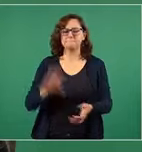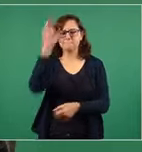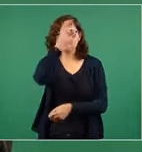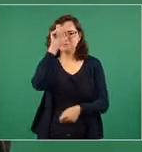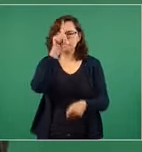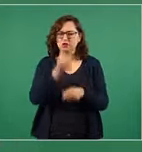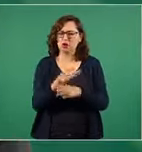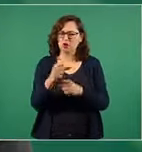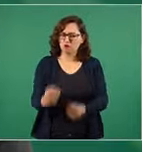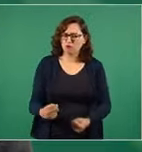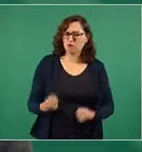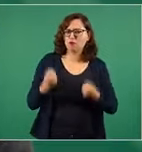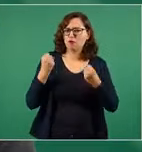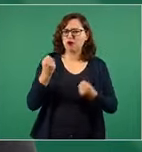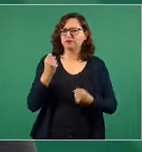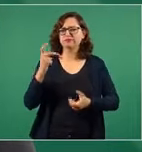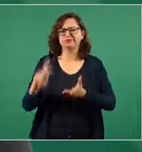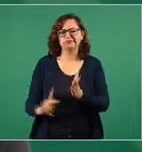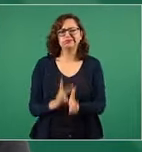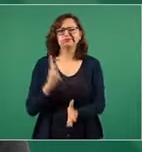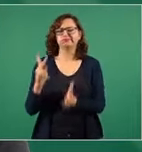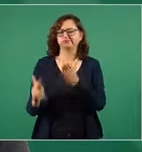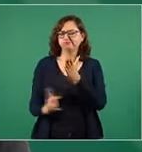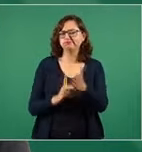que se exalten esos valores.